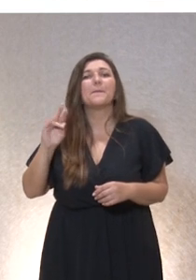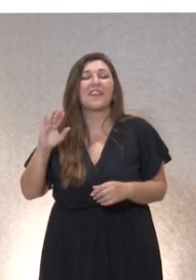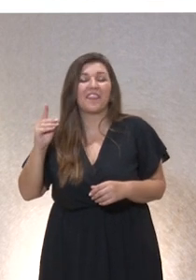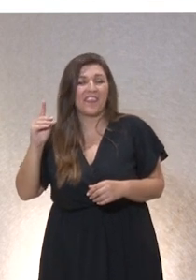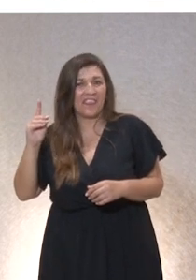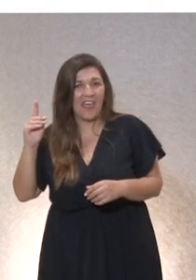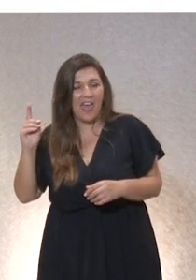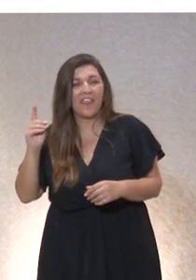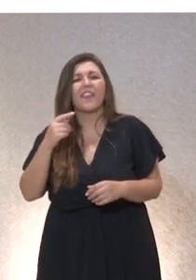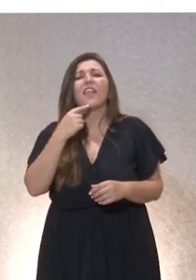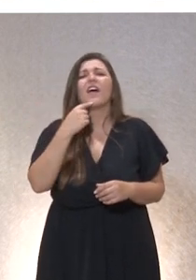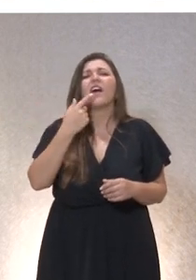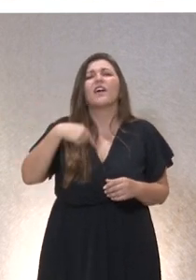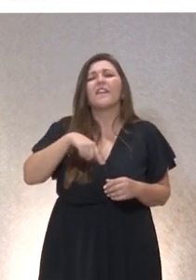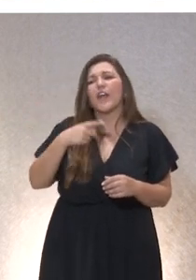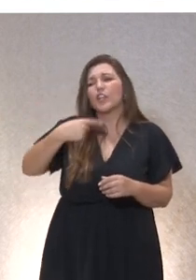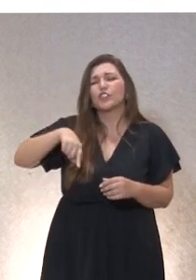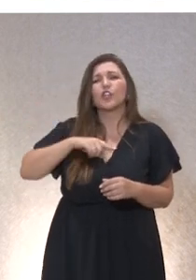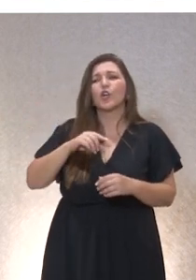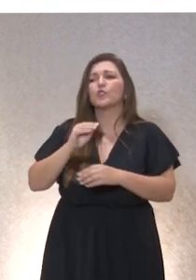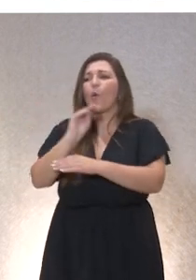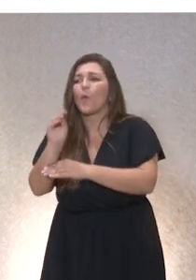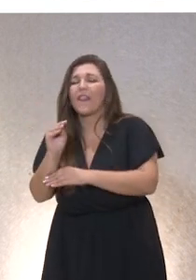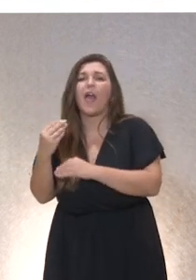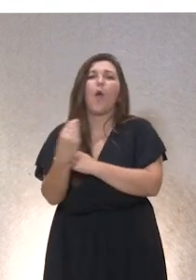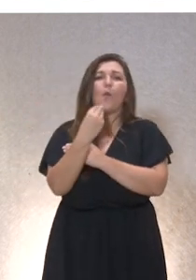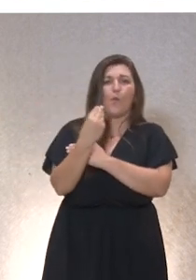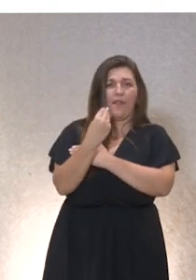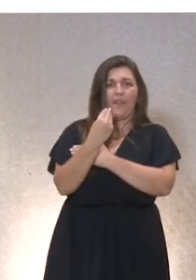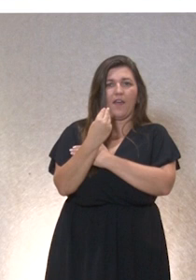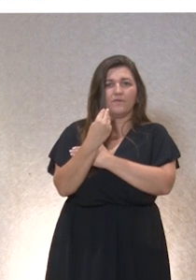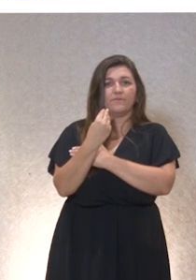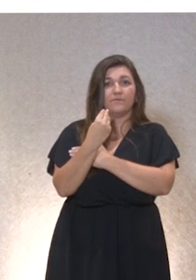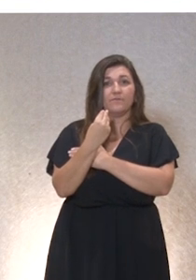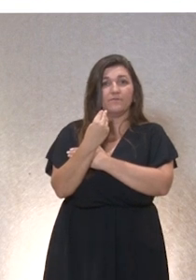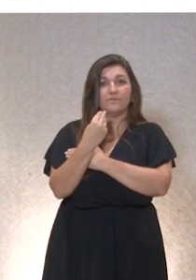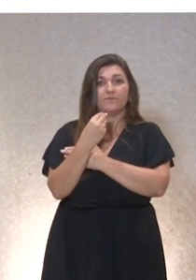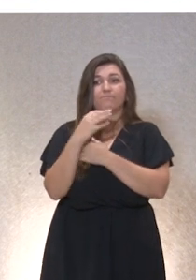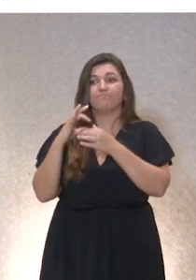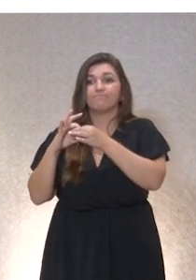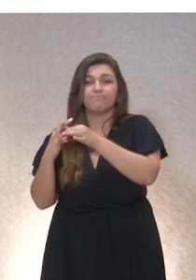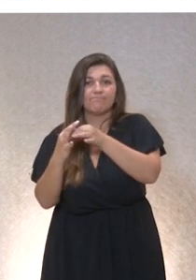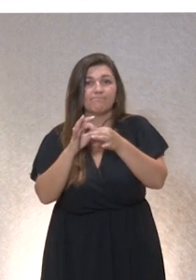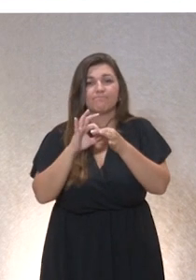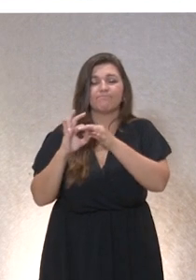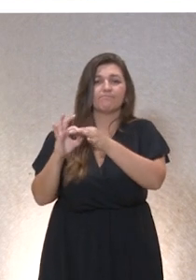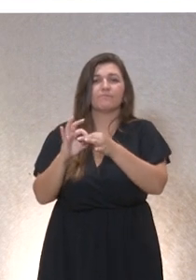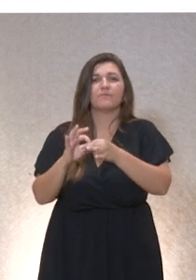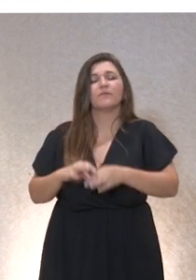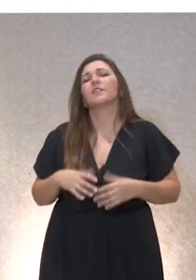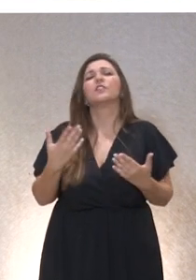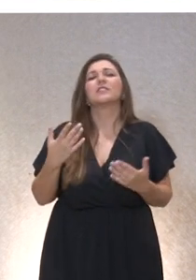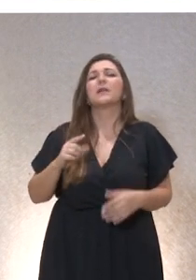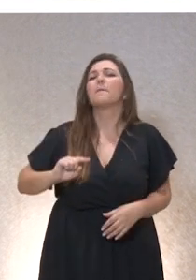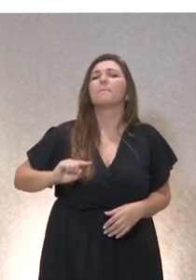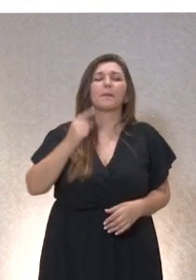cuidamos los unos de los otros. Esta es la clave de la intervención y esa es la estructura general de mi intervención. En primer